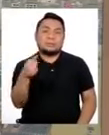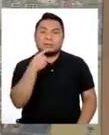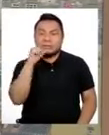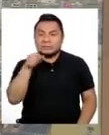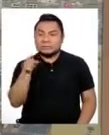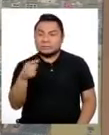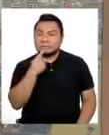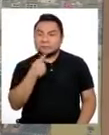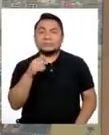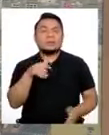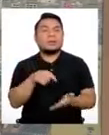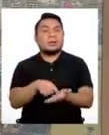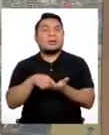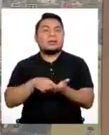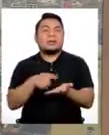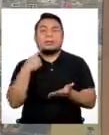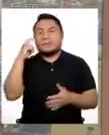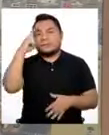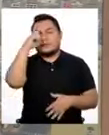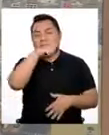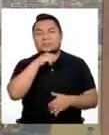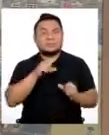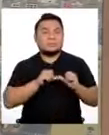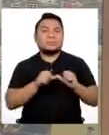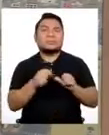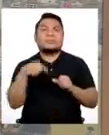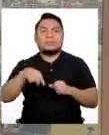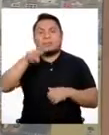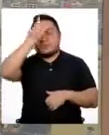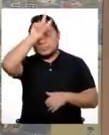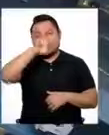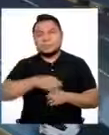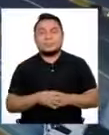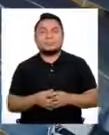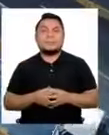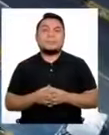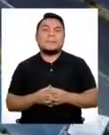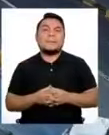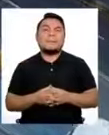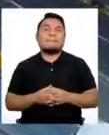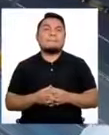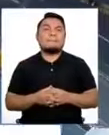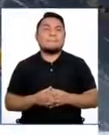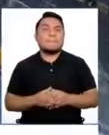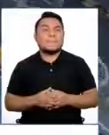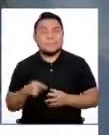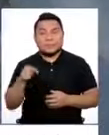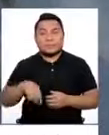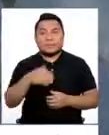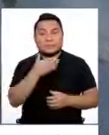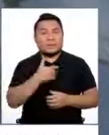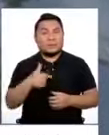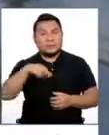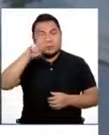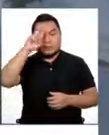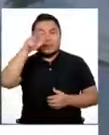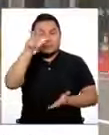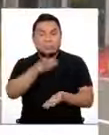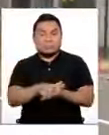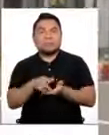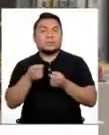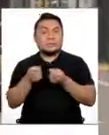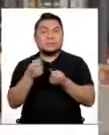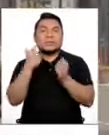Él señala que las demandas serían difíciles de sostener para el país. El Congreso de la República estaría a punto de aprobar por